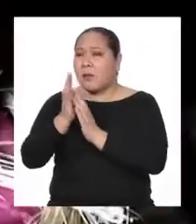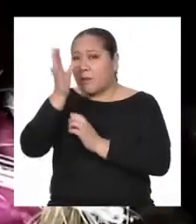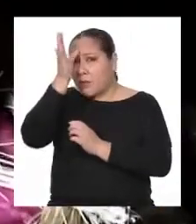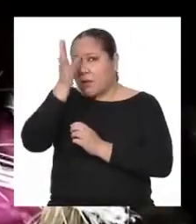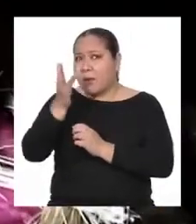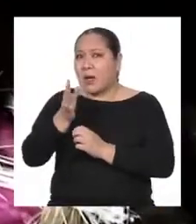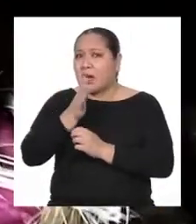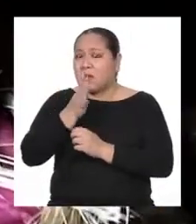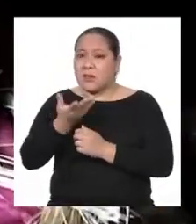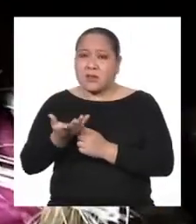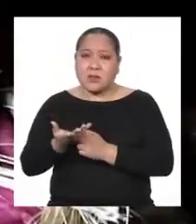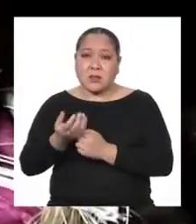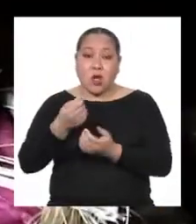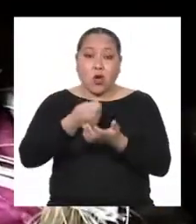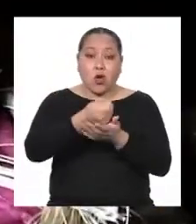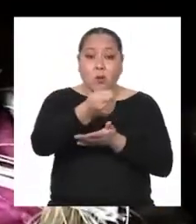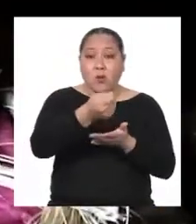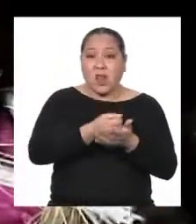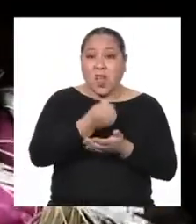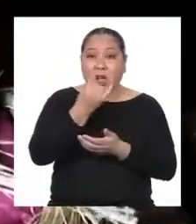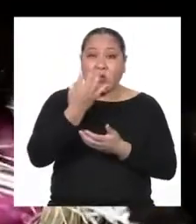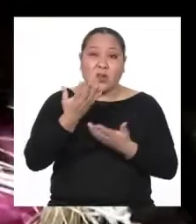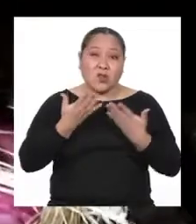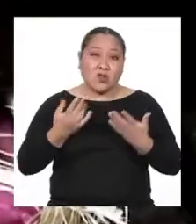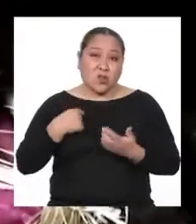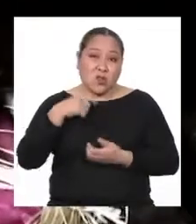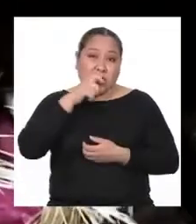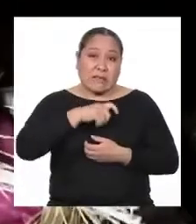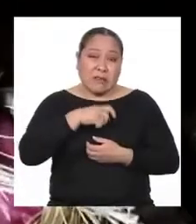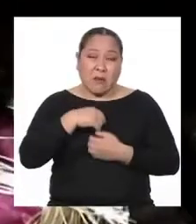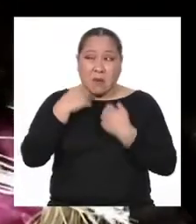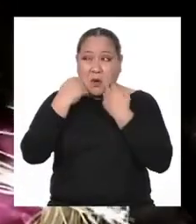ropa Y algunas cosas que necesitaba